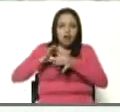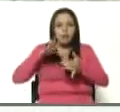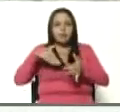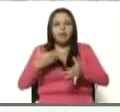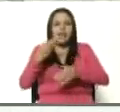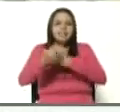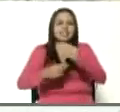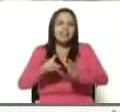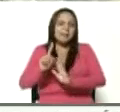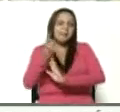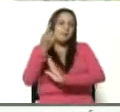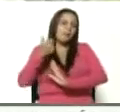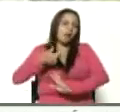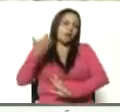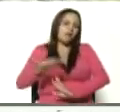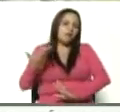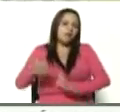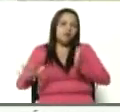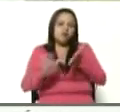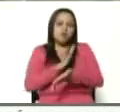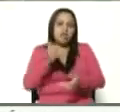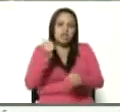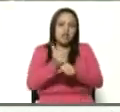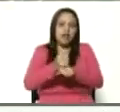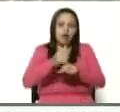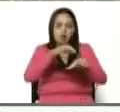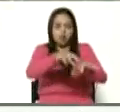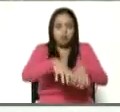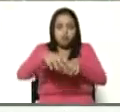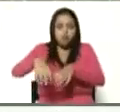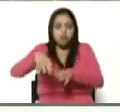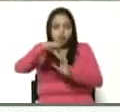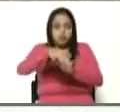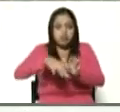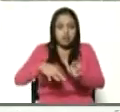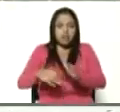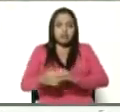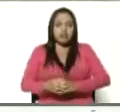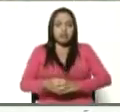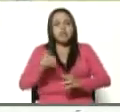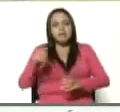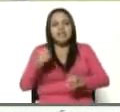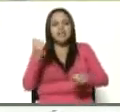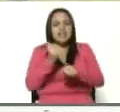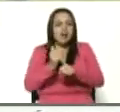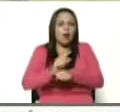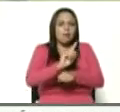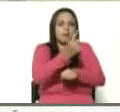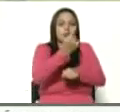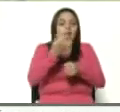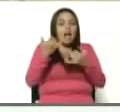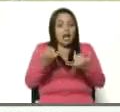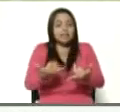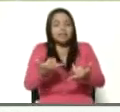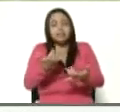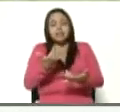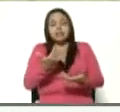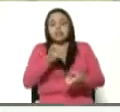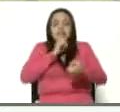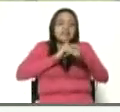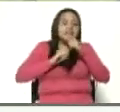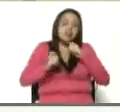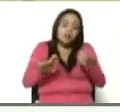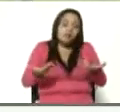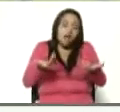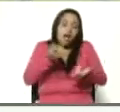no solo en el ámbito de la producción primaria, como lo señala Héctor, que de verdad allí hemos tenido severas dificultades porque